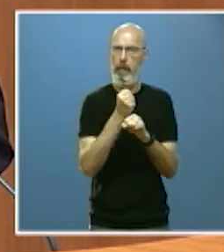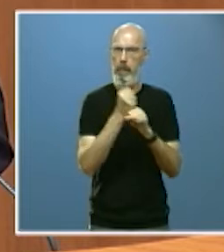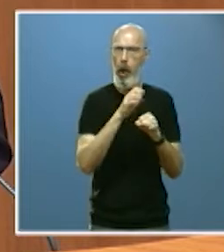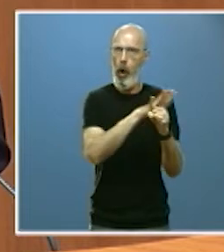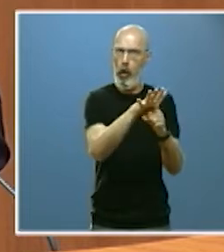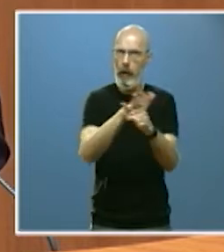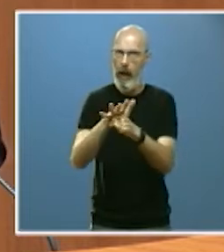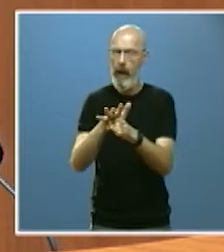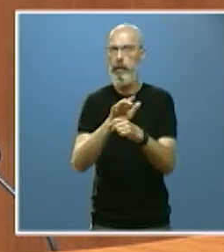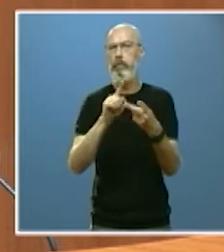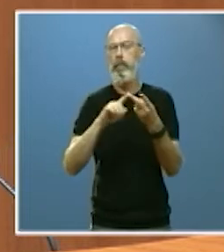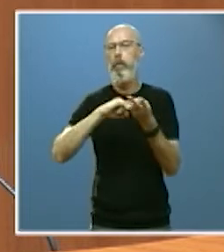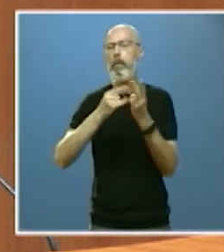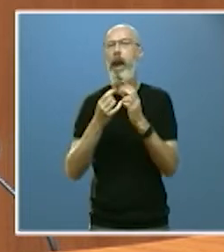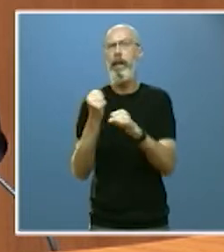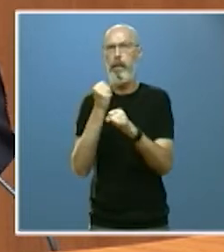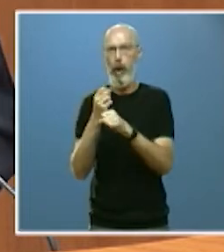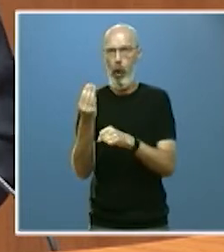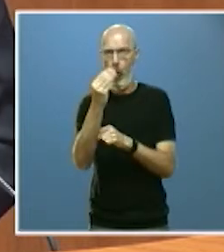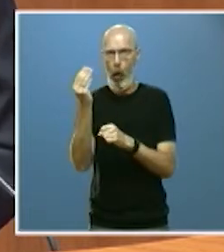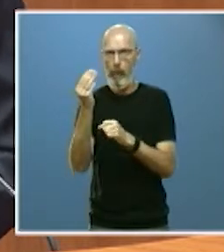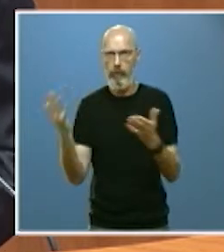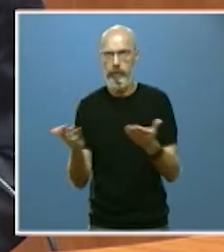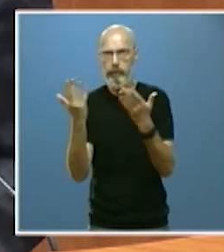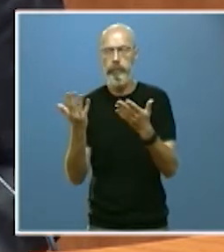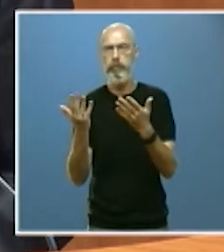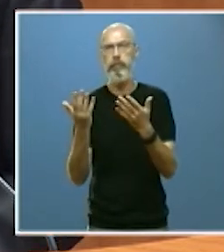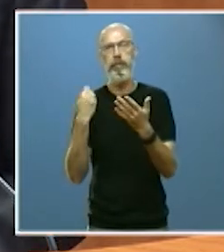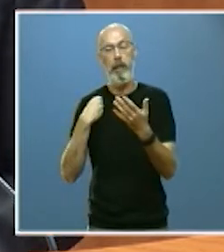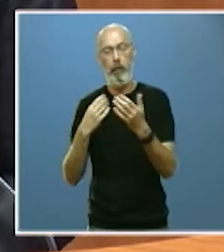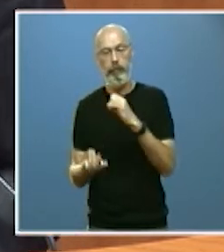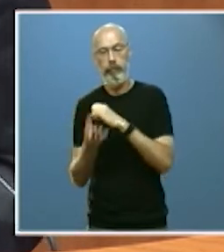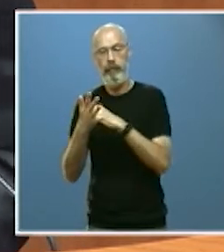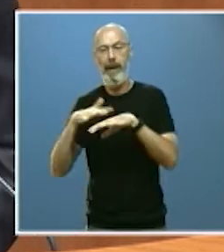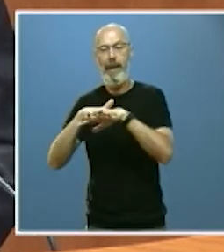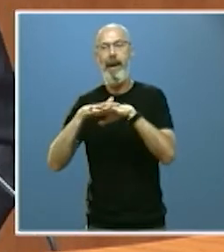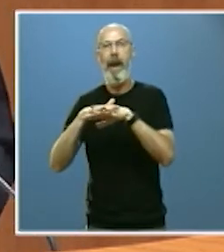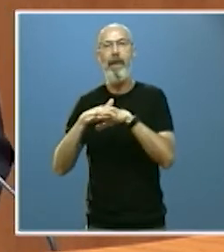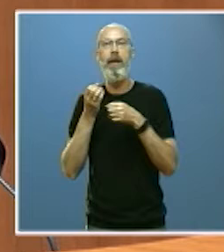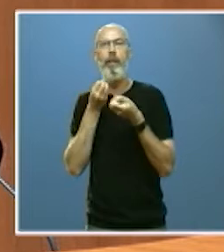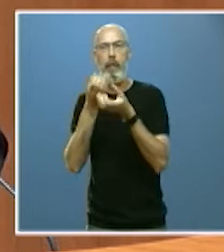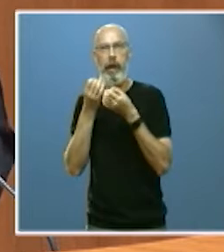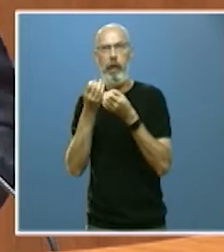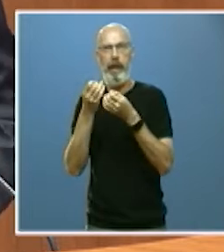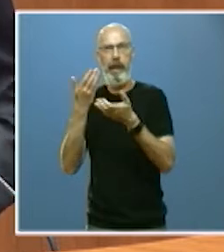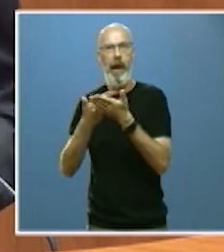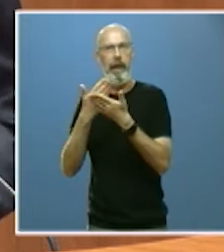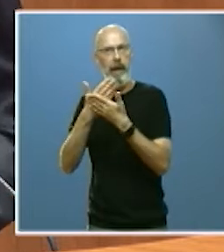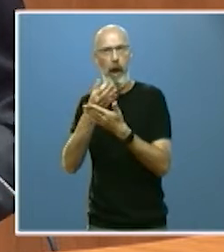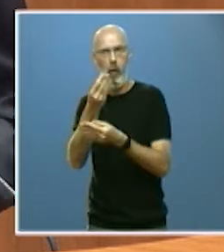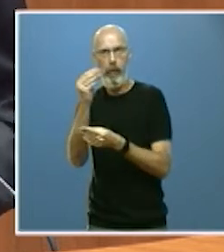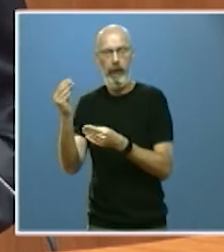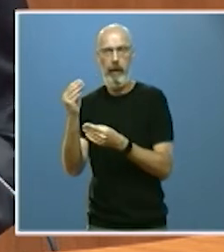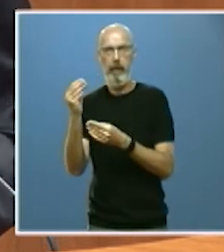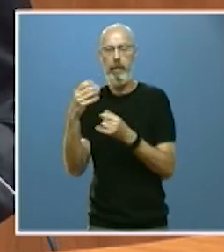al plan de empleo joven, en cuyo marco hemos creado la red de informadores de la garantía juvenil. El mantenimiento de todas las líneas frente a